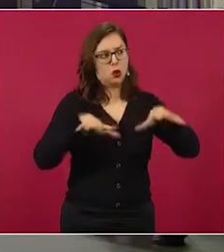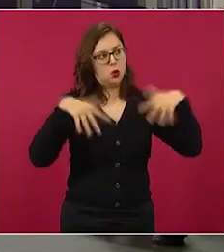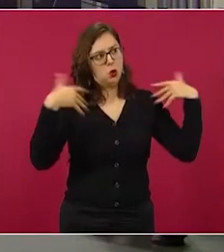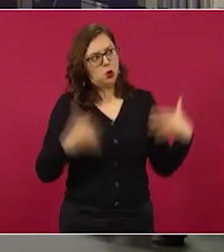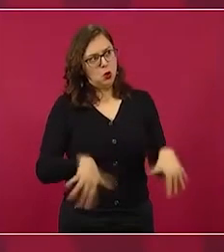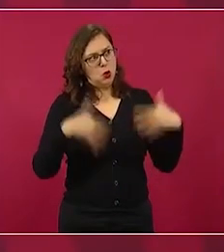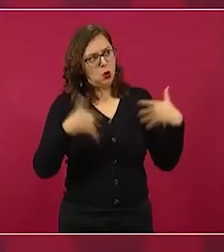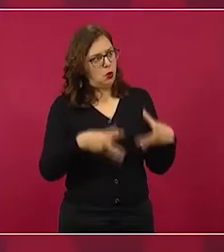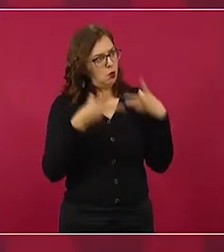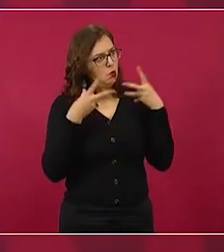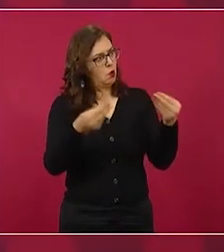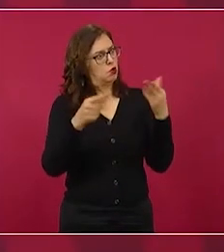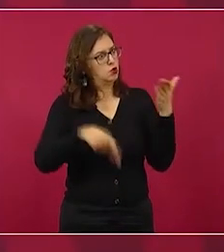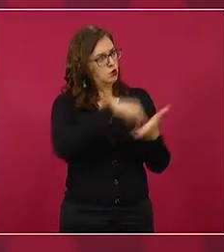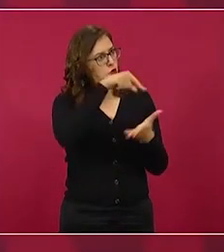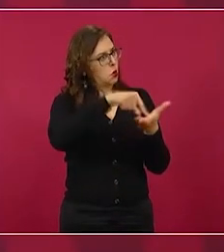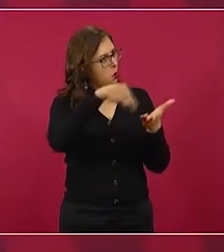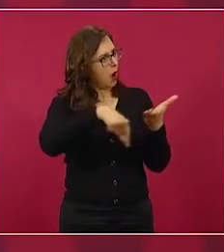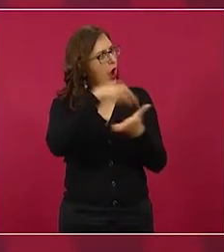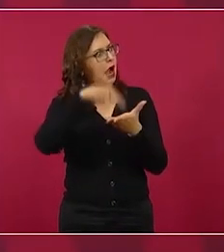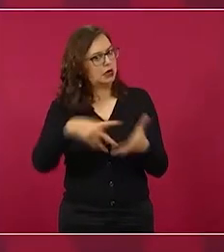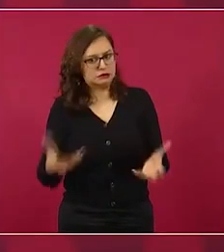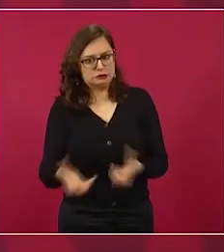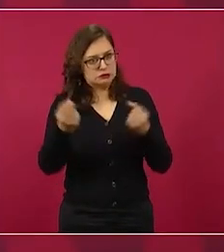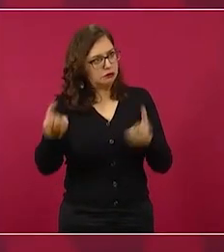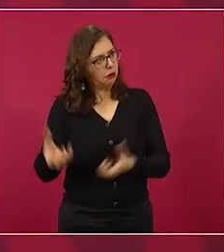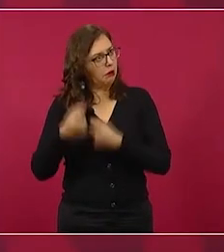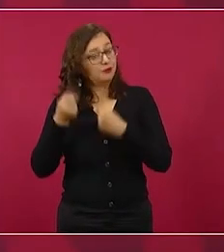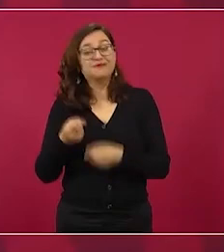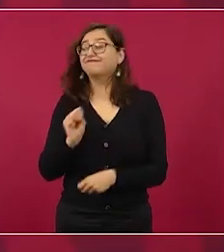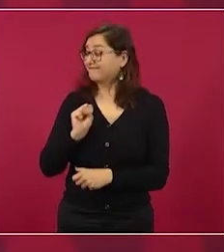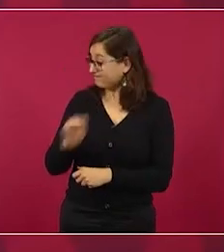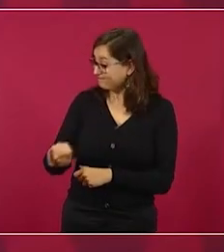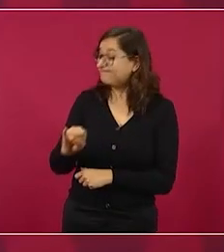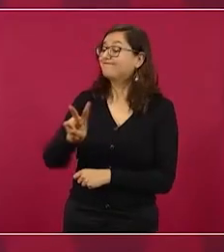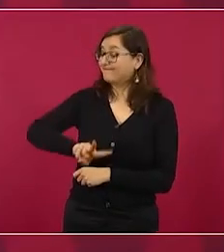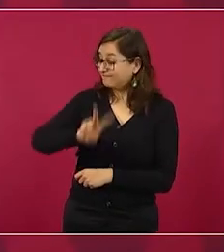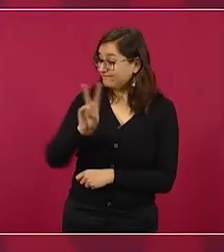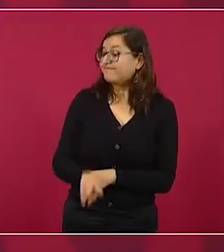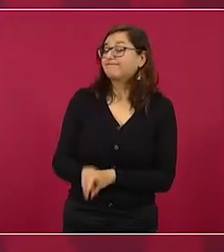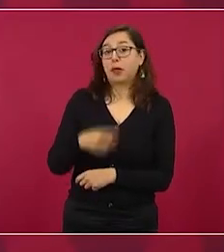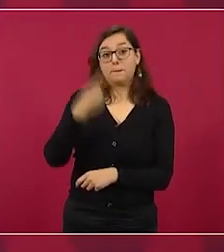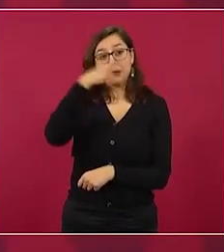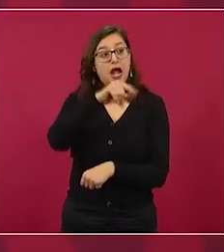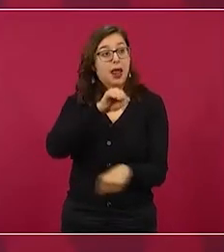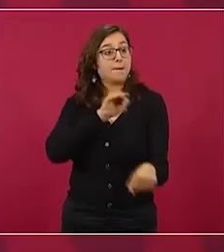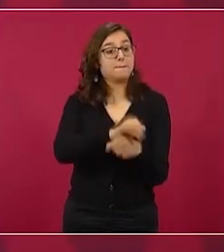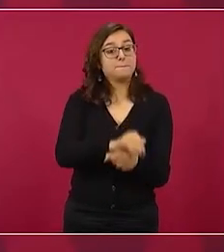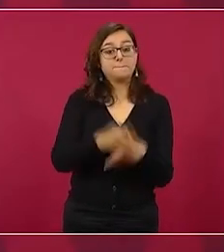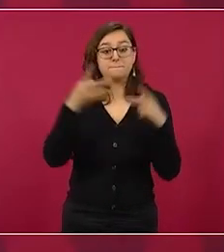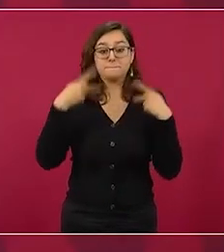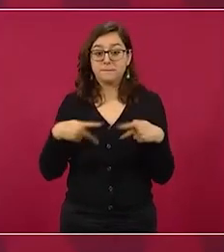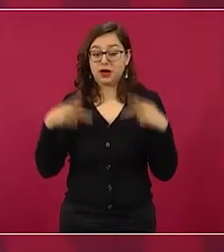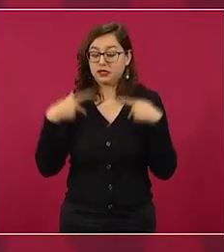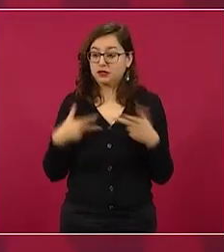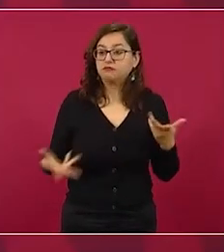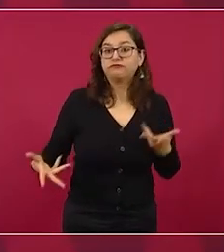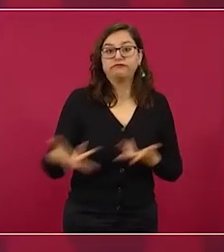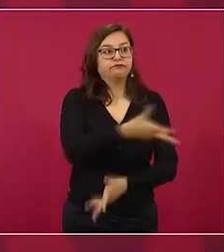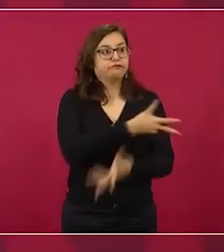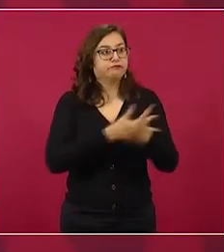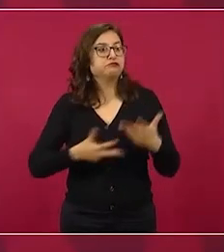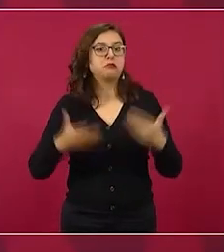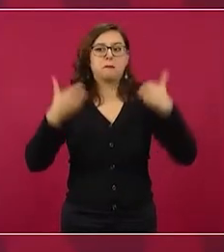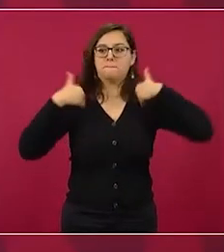Sí, sí, sí, espacios públicos que se han rescatado en beneficio de la gente, para la recreación de la gente,